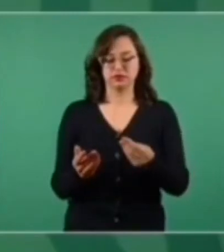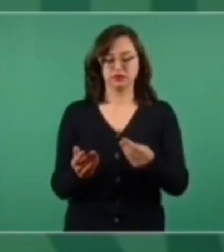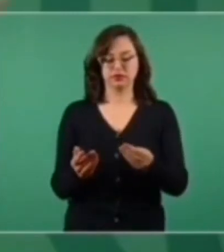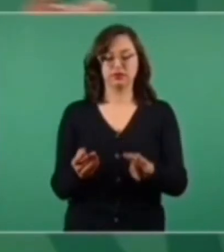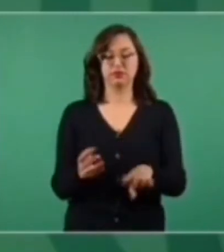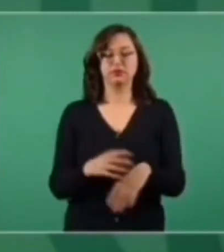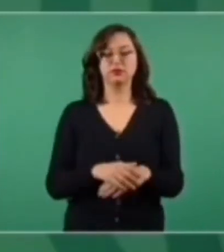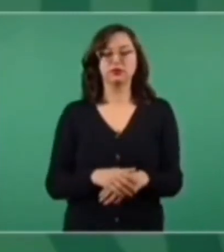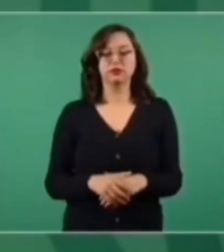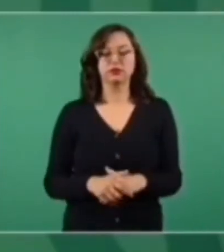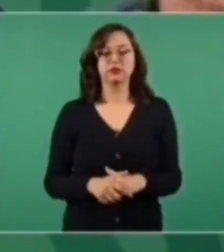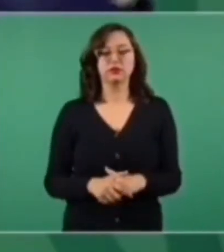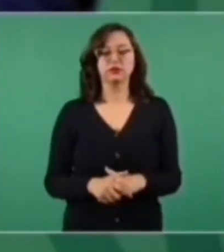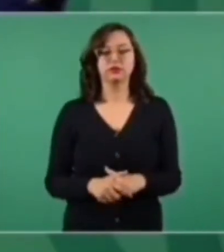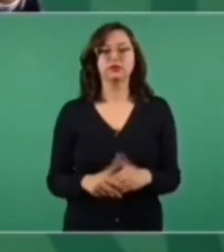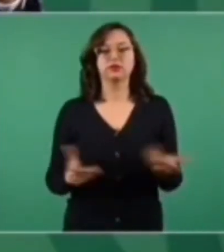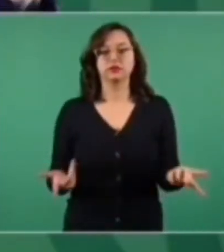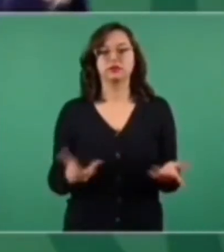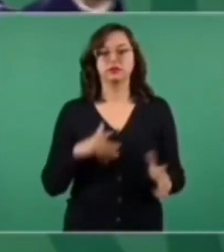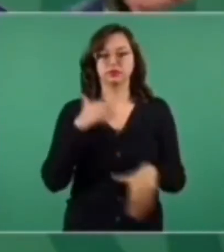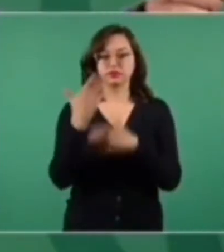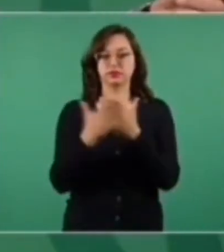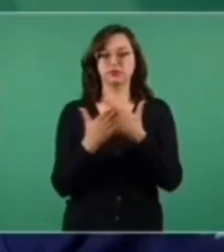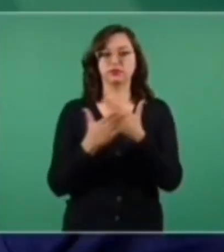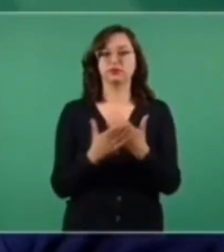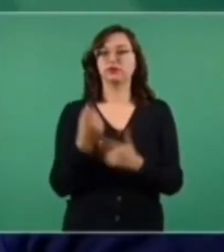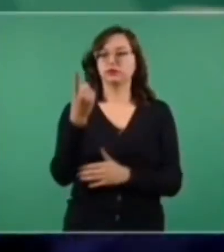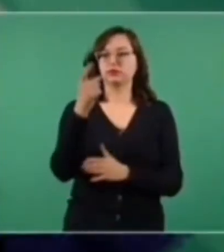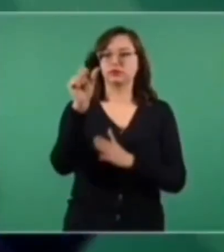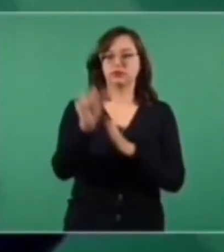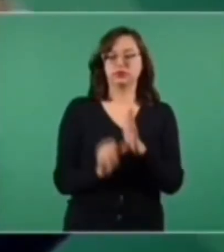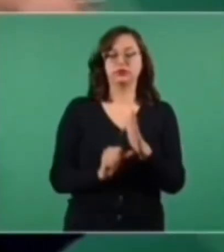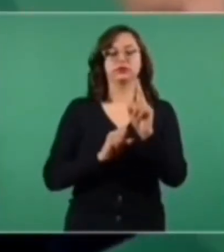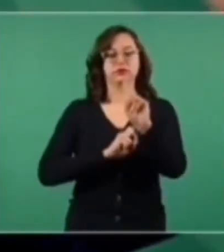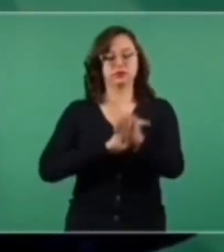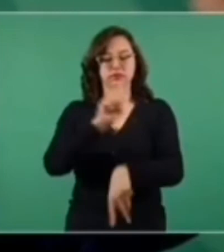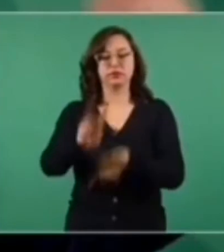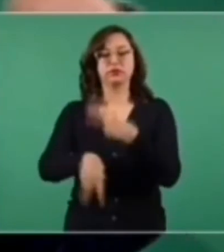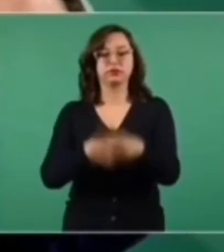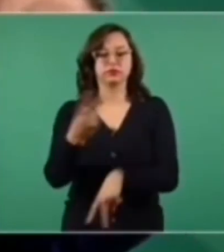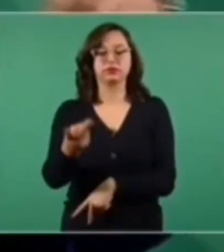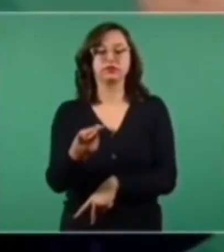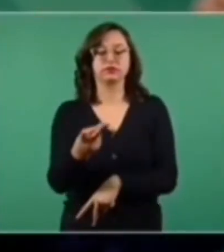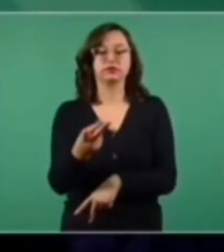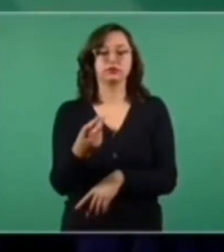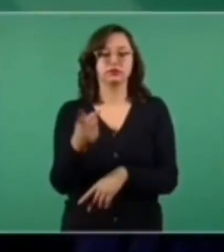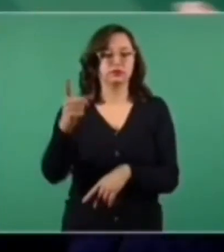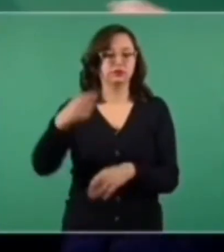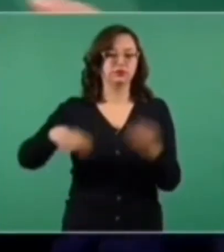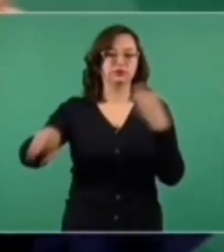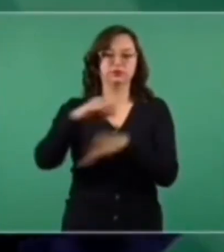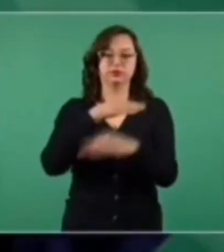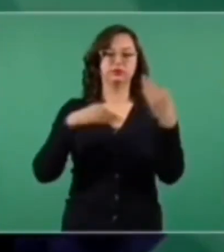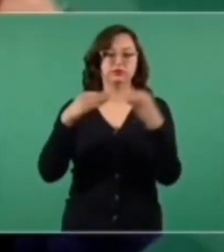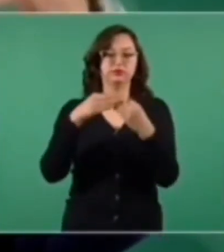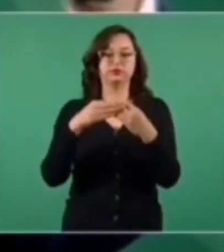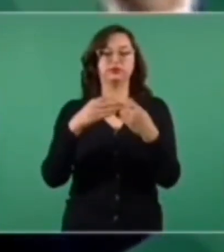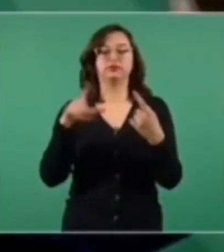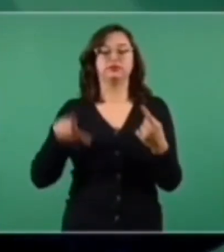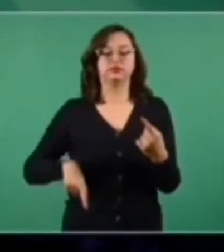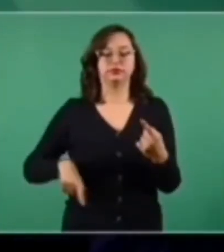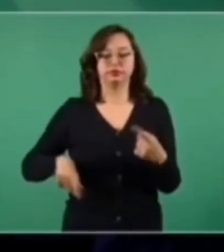Y tengo que ir en un mes porque nos reunimos todos, los dos